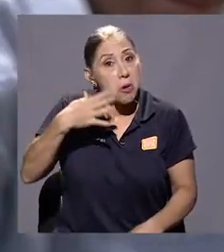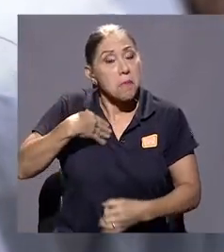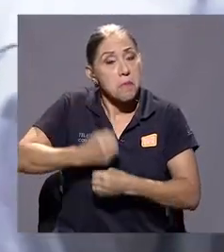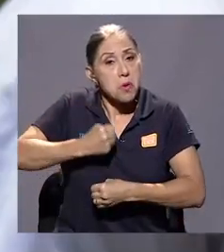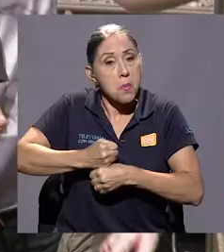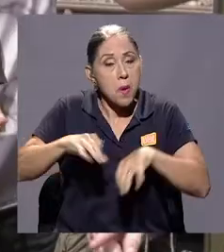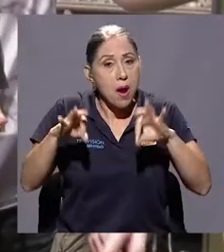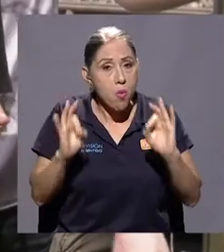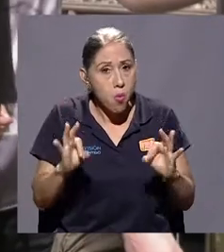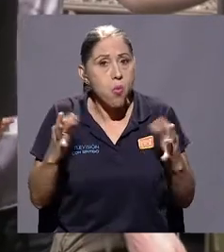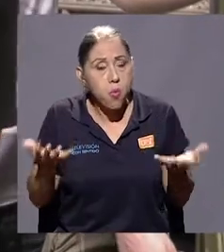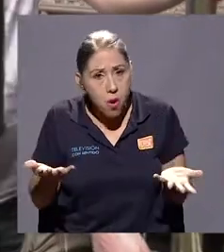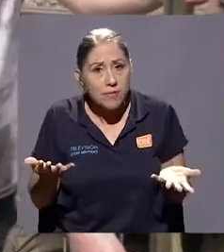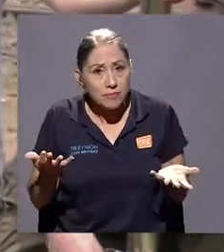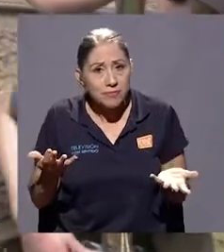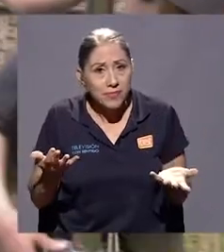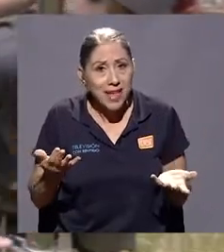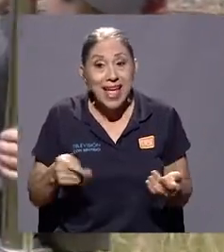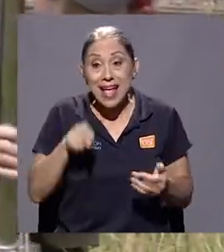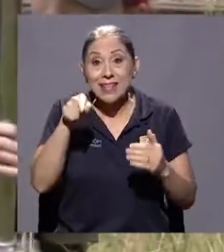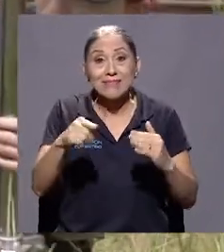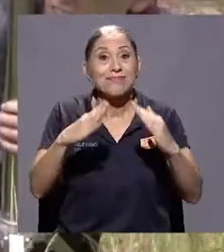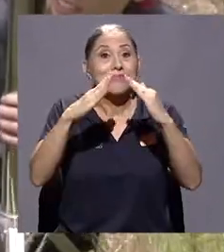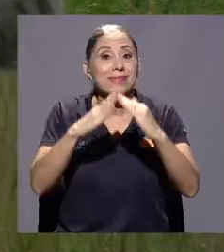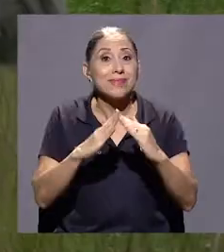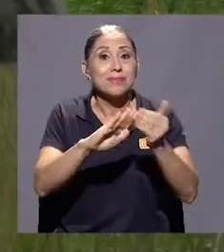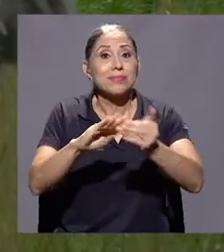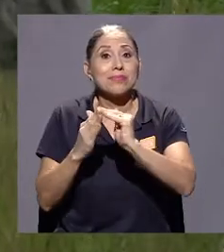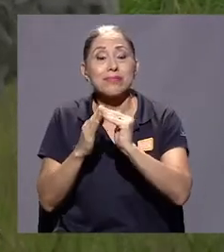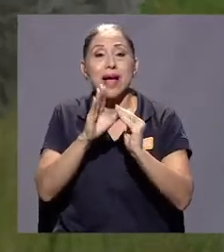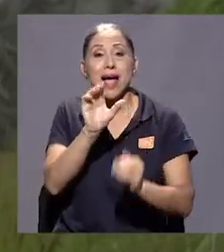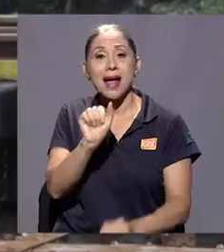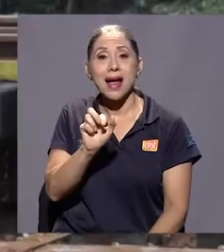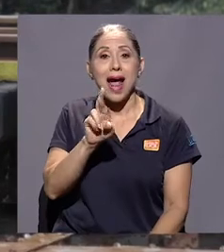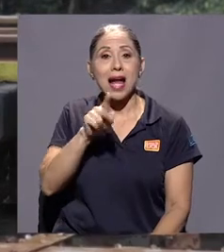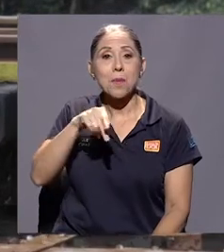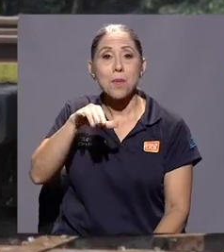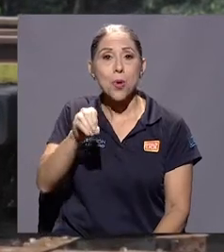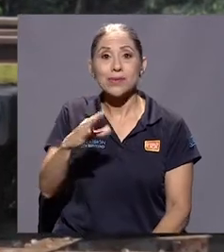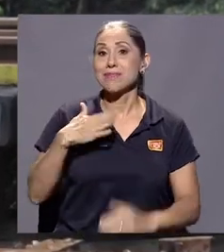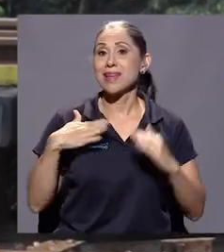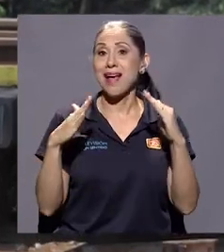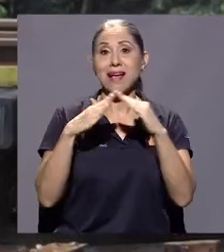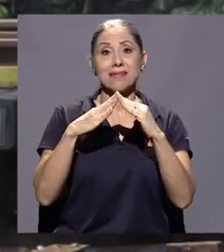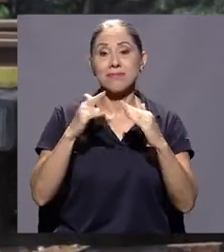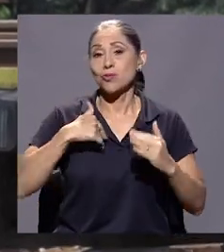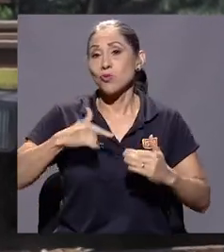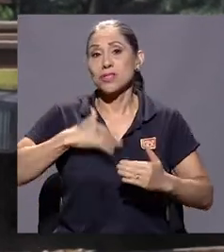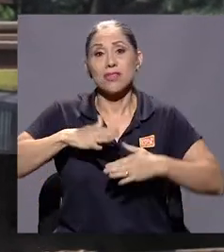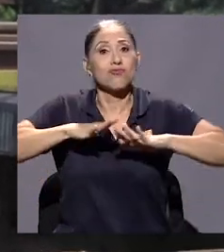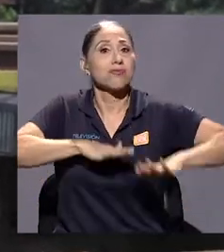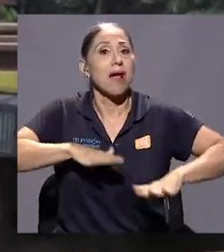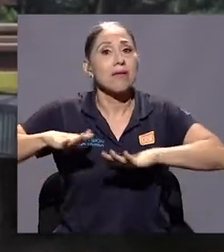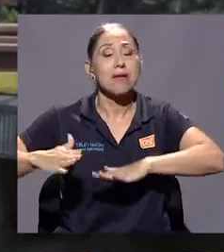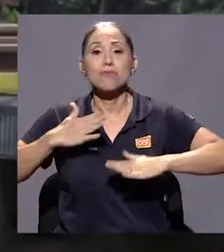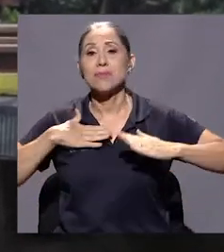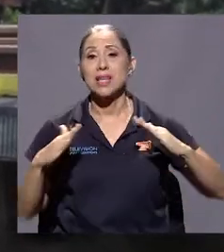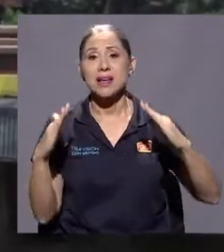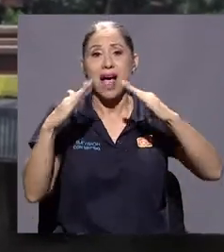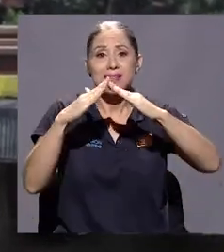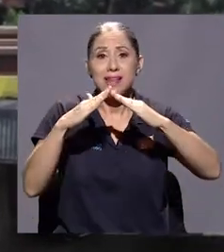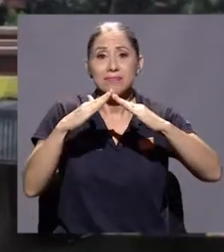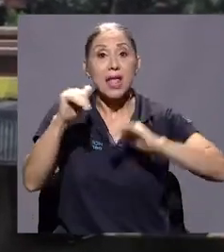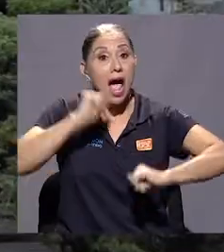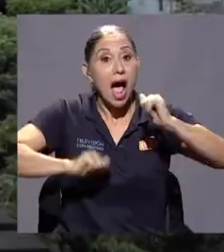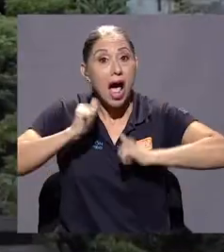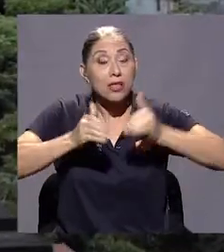buen trabajo, la verdad. Estar en Acarpio es mi casa. Me siento sumamente tranquilo porque es mi casa. Los actores